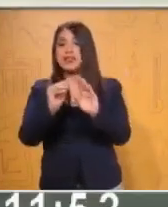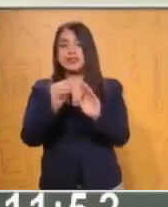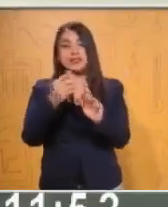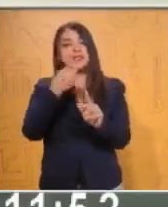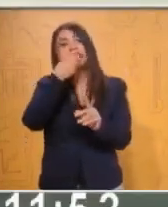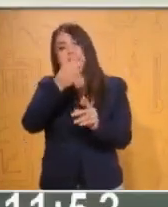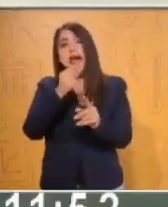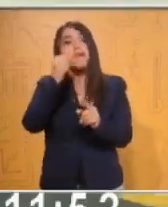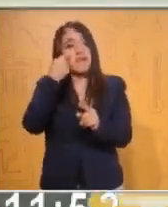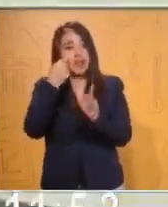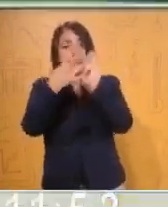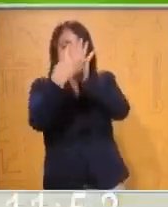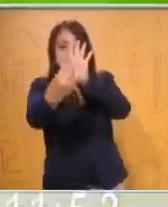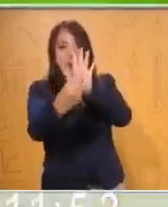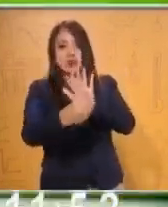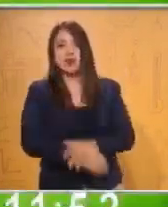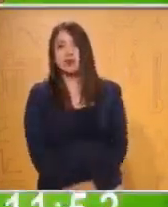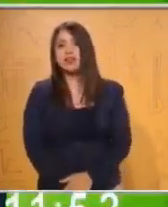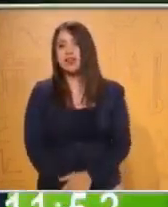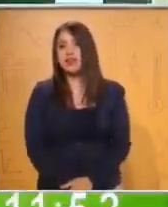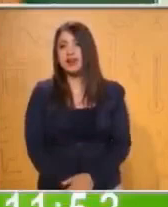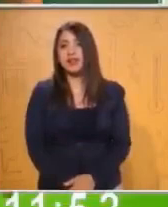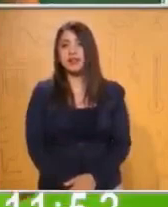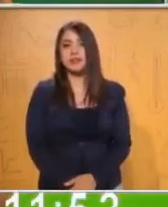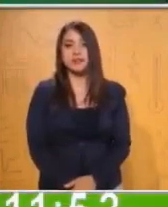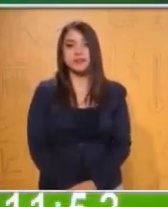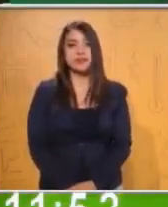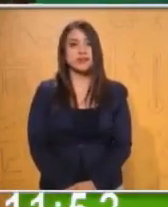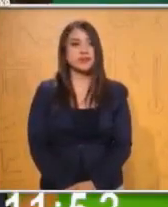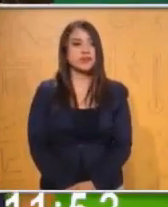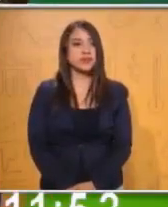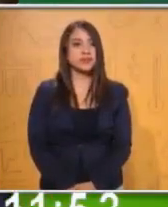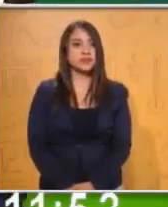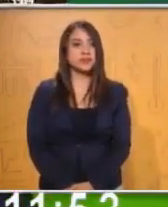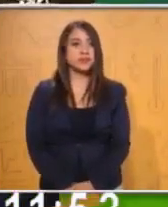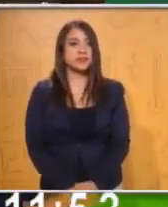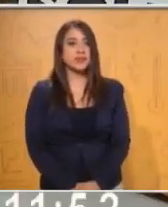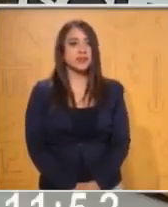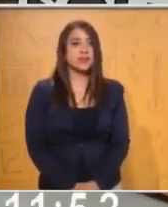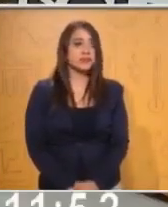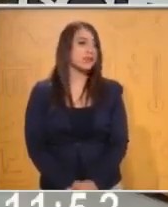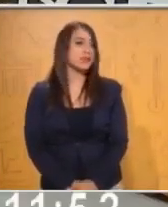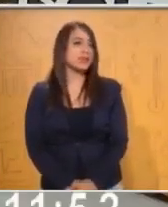por ahí una tarea que vamos a realizar en casa. Eso es. Abrimos el compás.